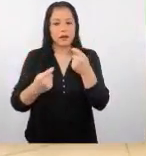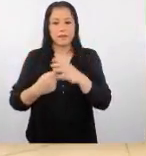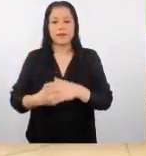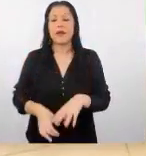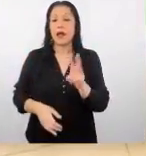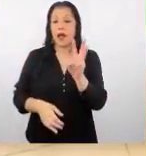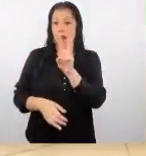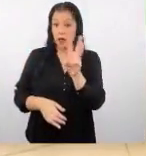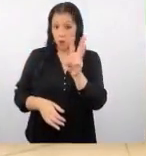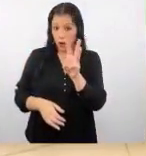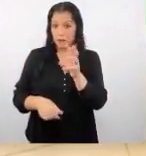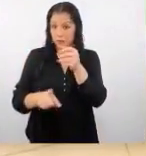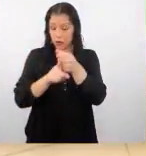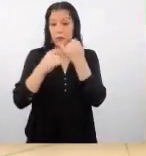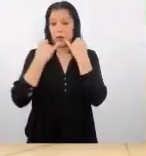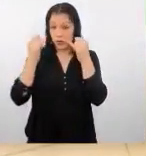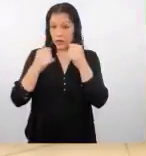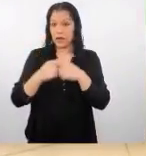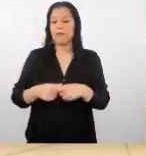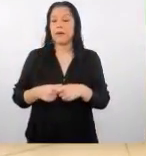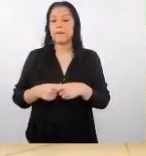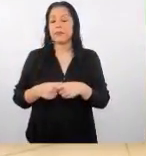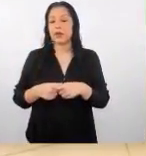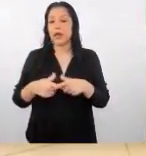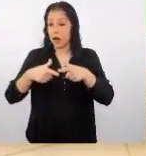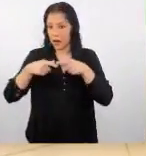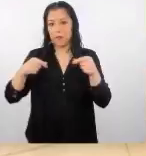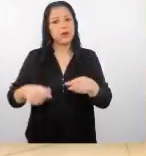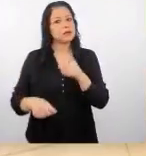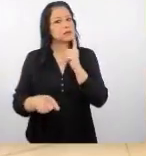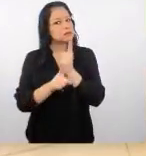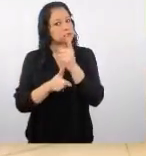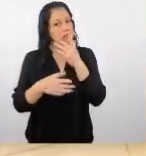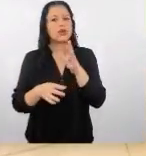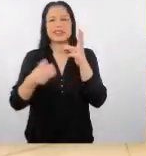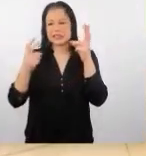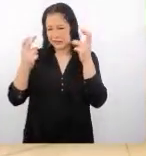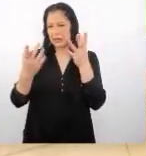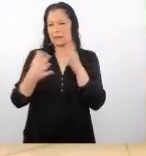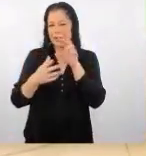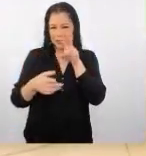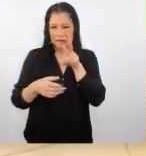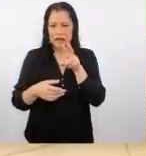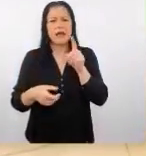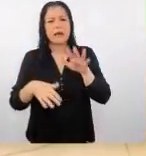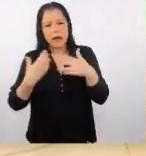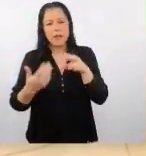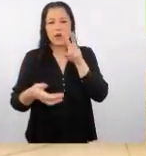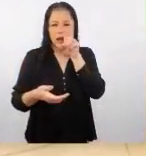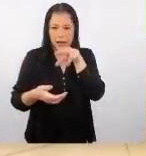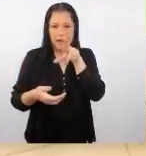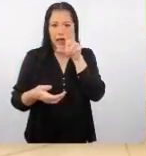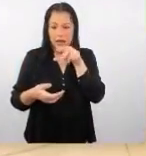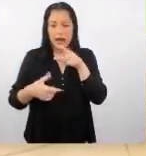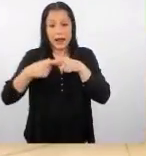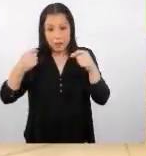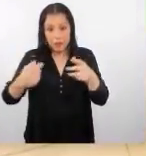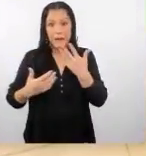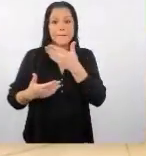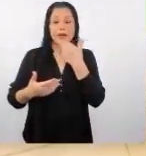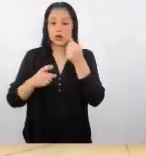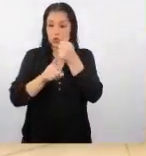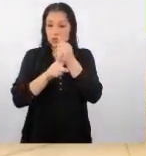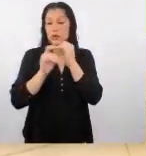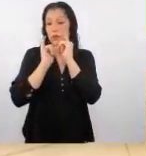web en japonés muy importante también justamente por este tema que si bien van a leer el japonés es mucho mejor que lo tengan en su